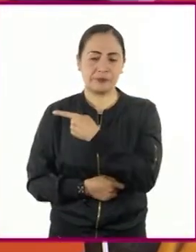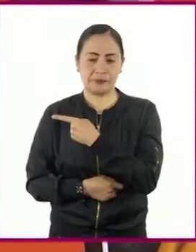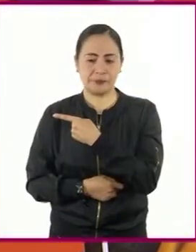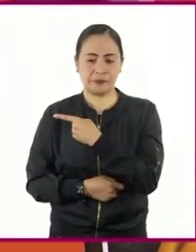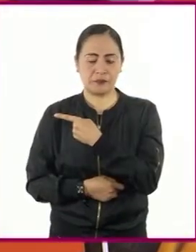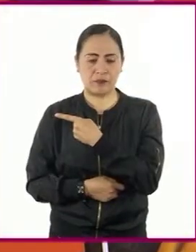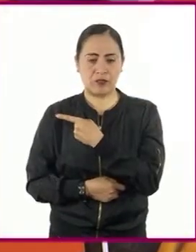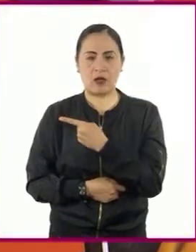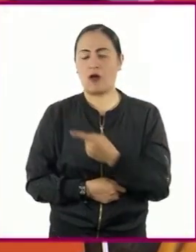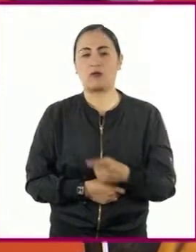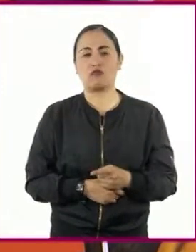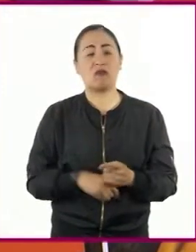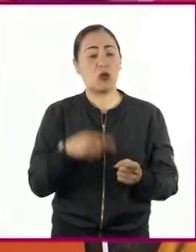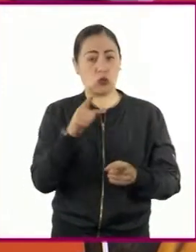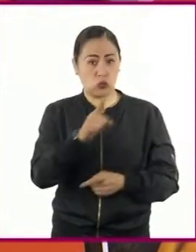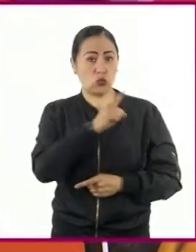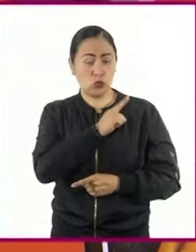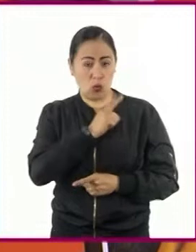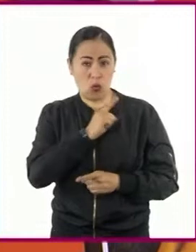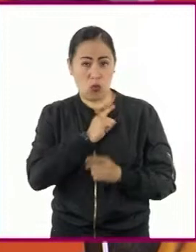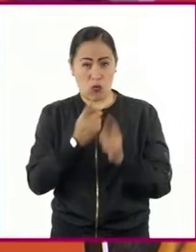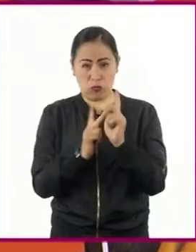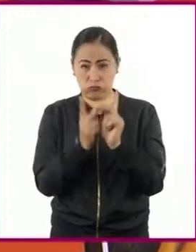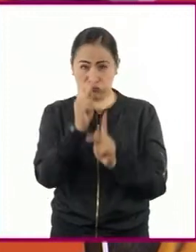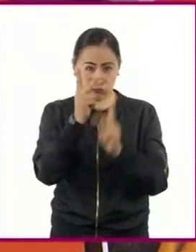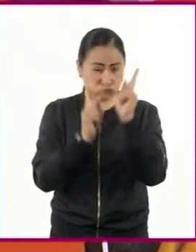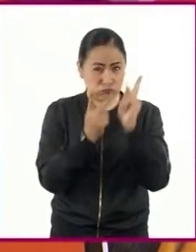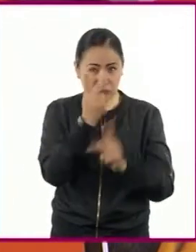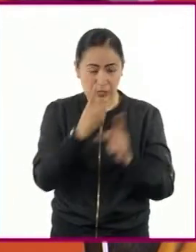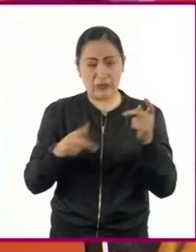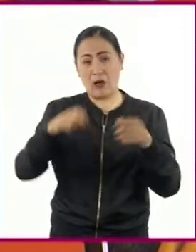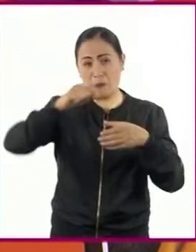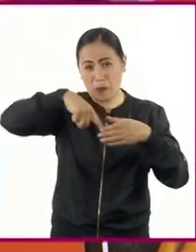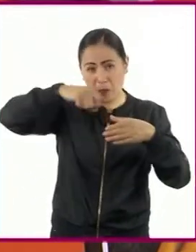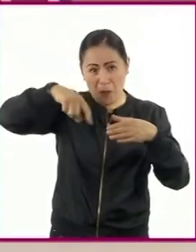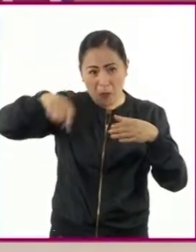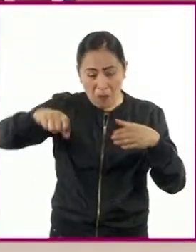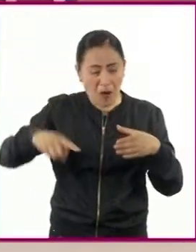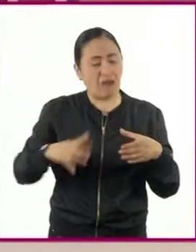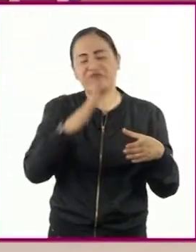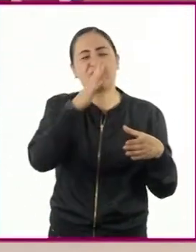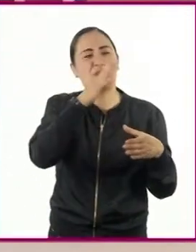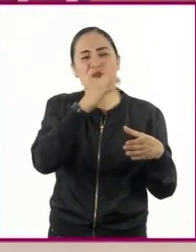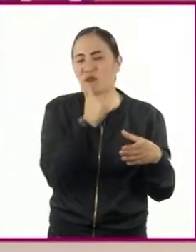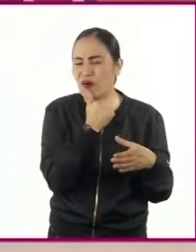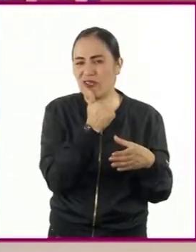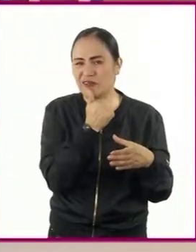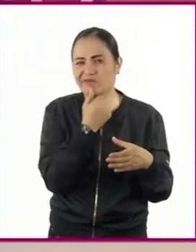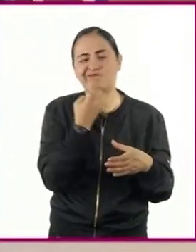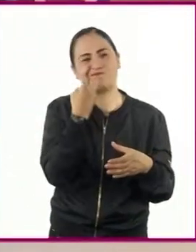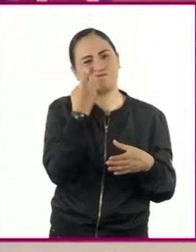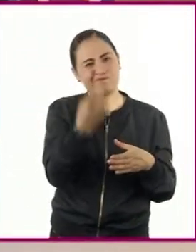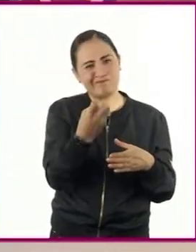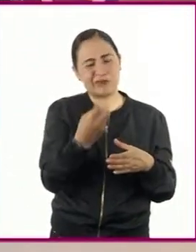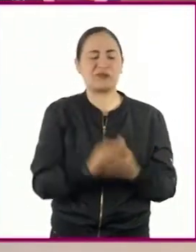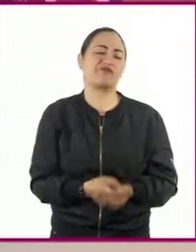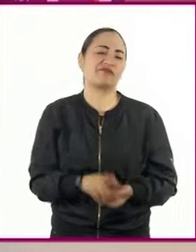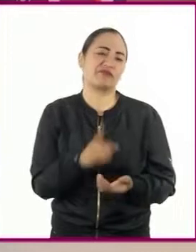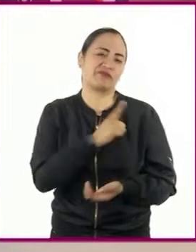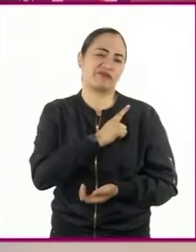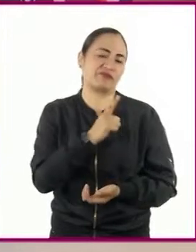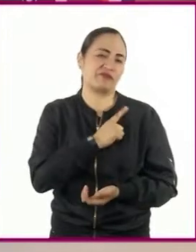reproducirse casi en su totalidad por medio de las semillas, haciendo un producto estéreo,